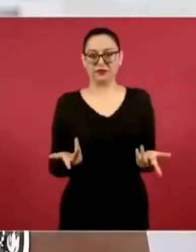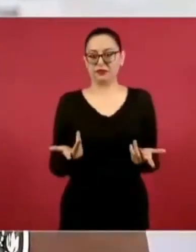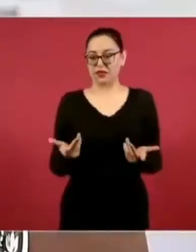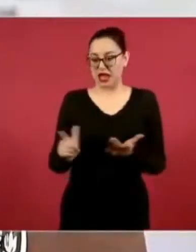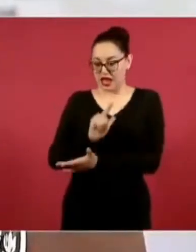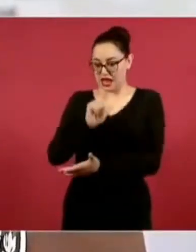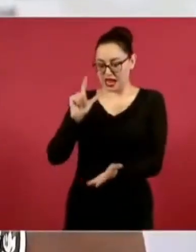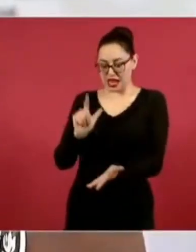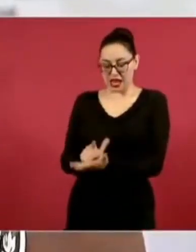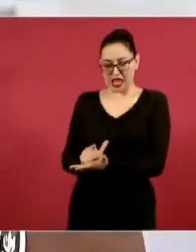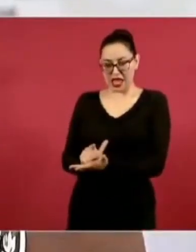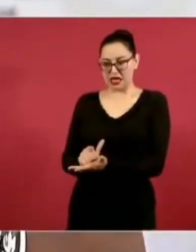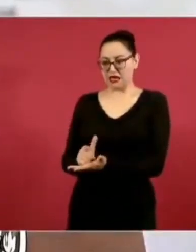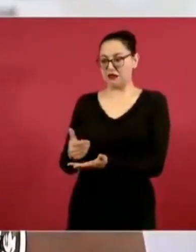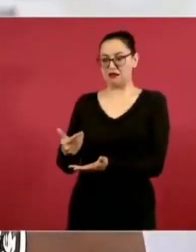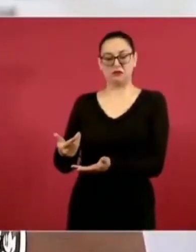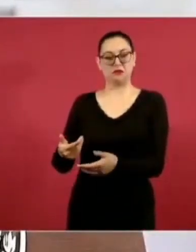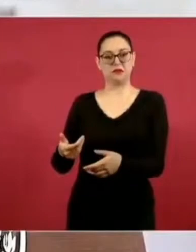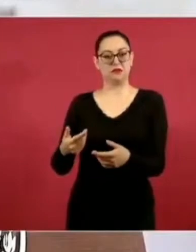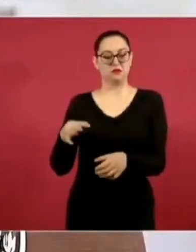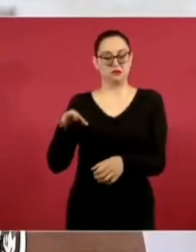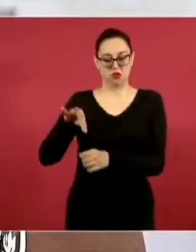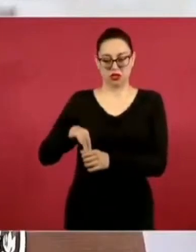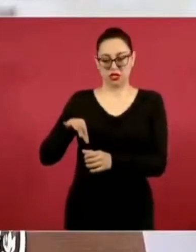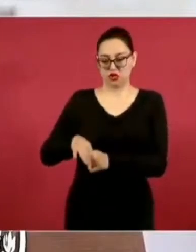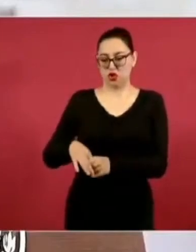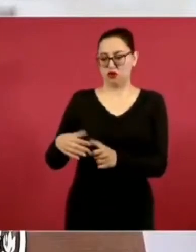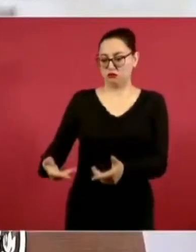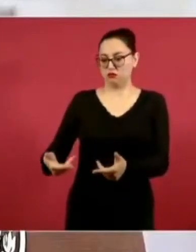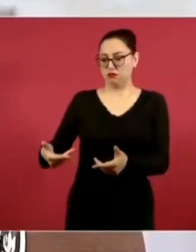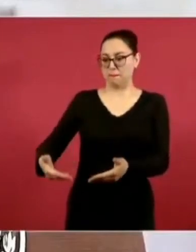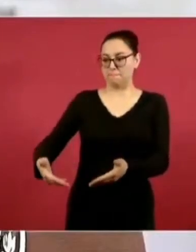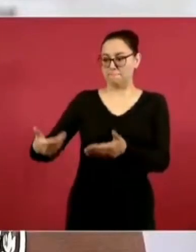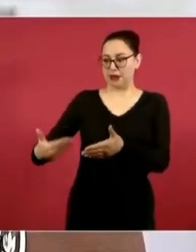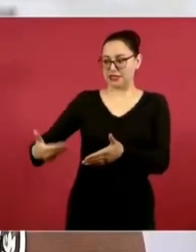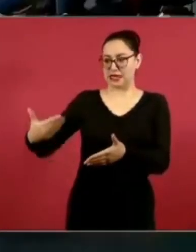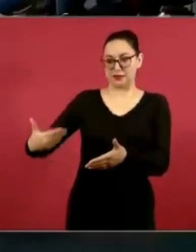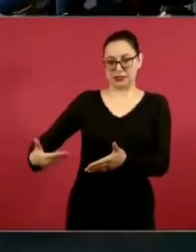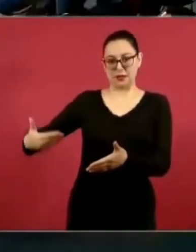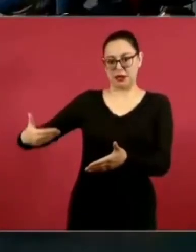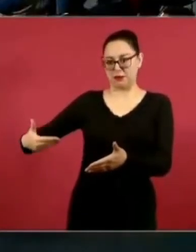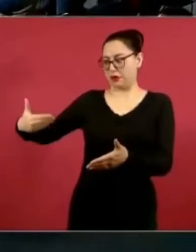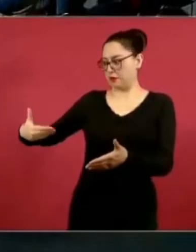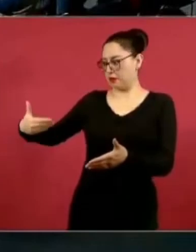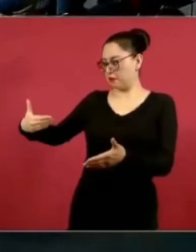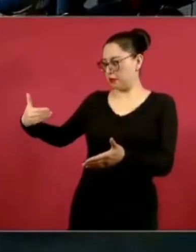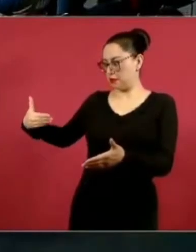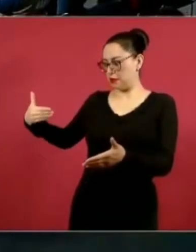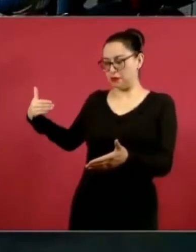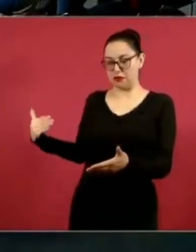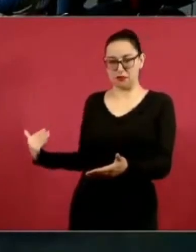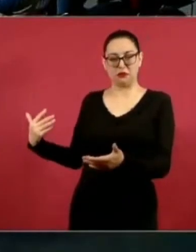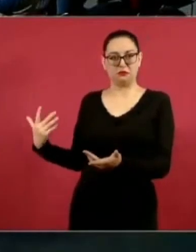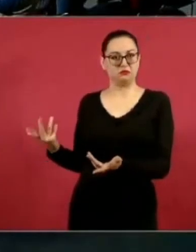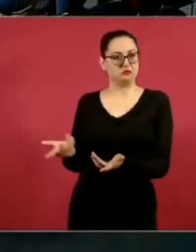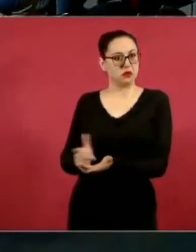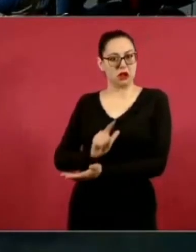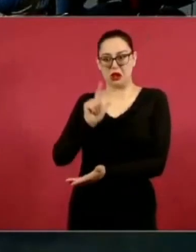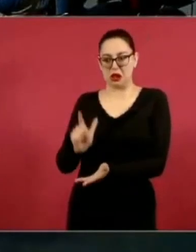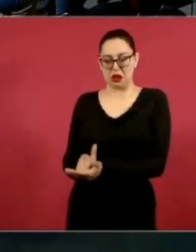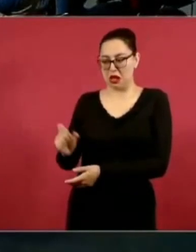ese mandato constitucional